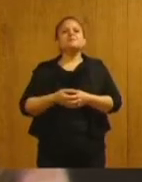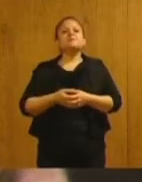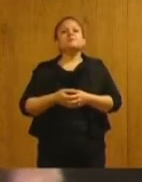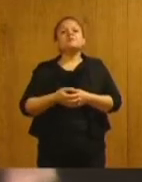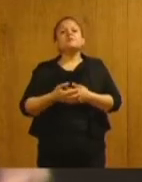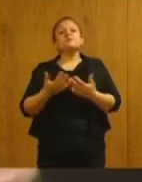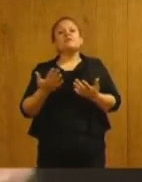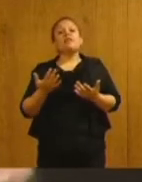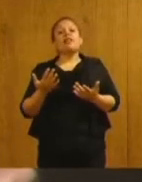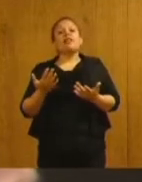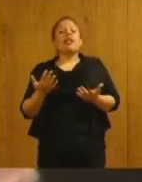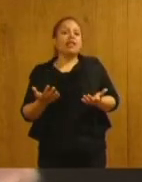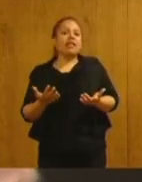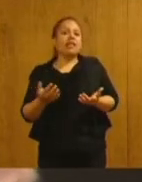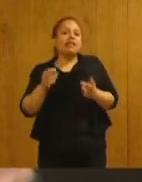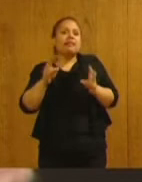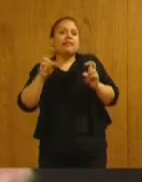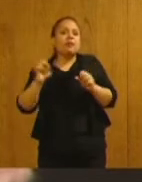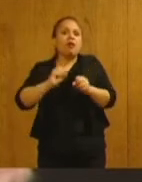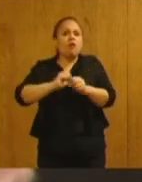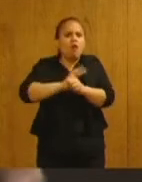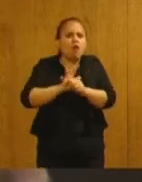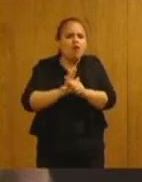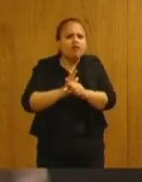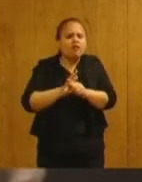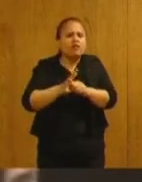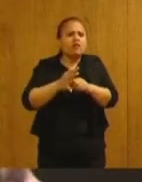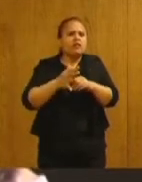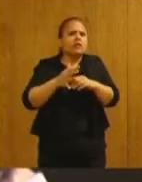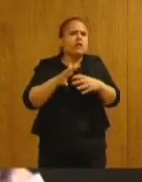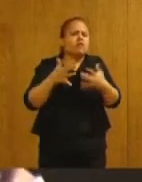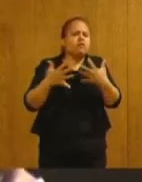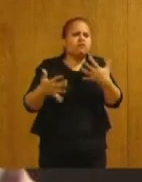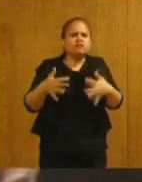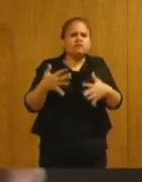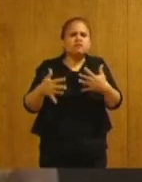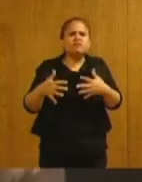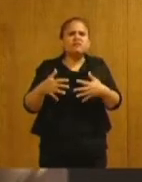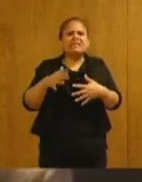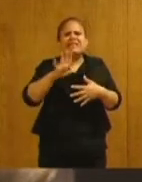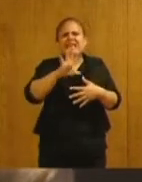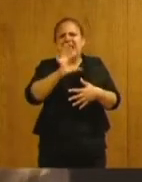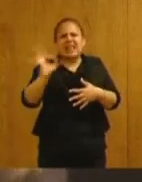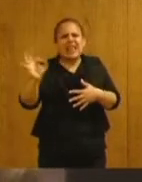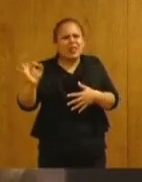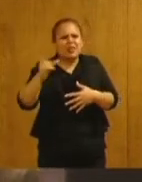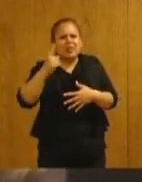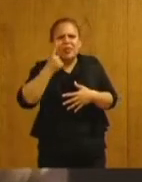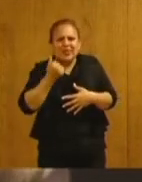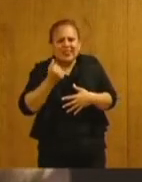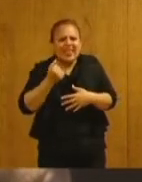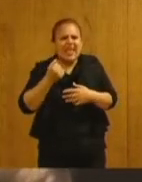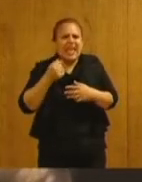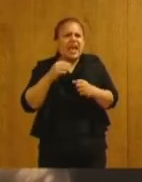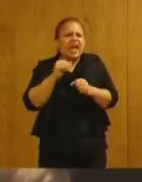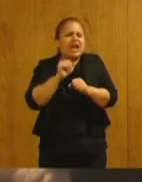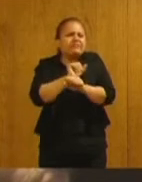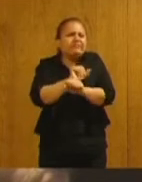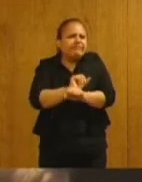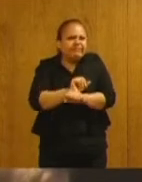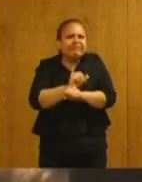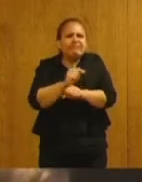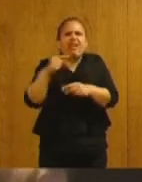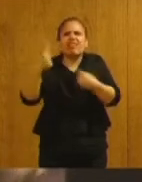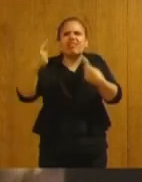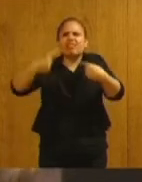El COVID y después de 500 o más de 500 días de haber estado cerrada